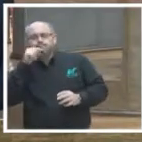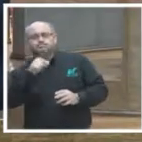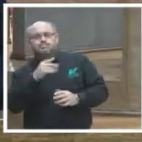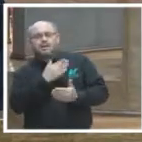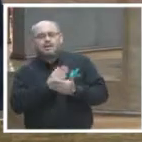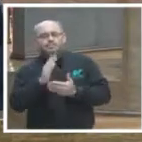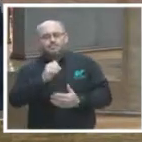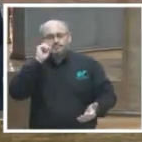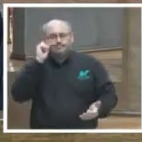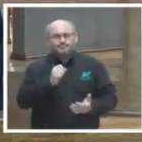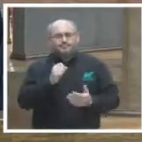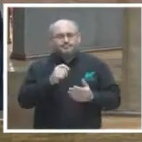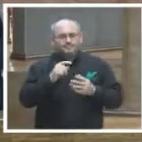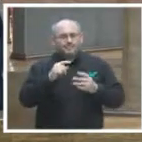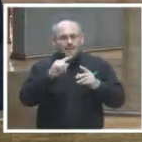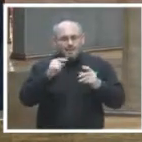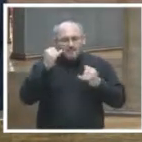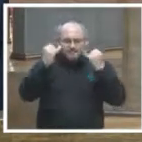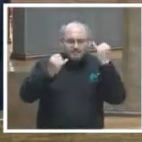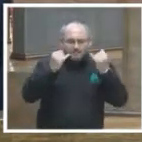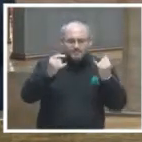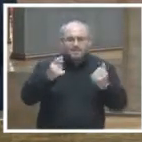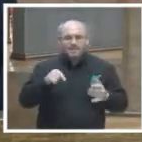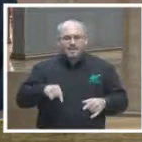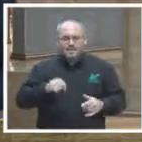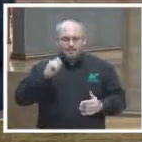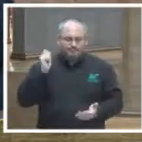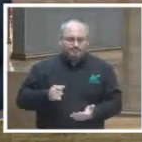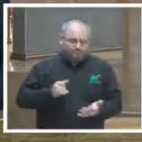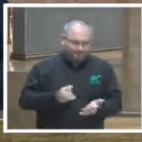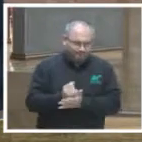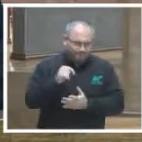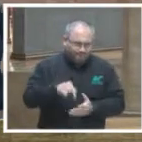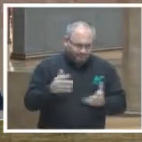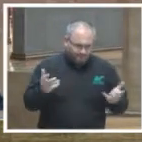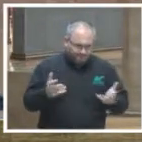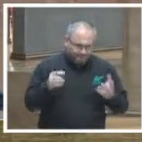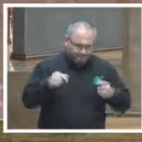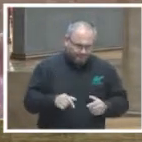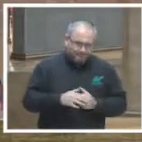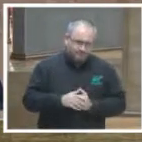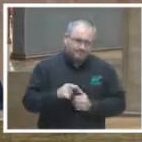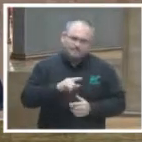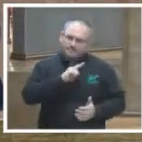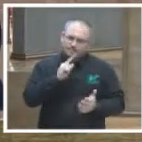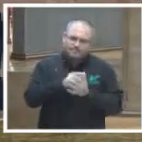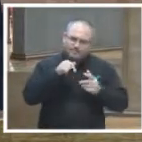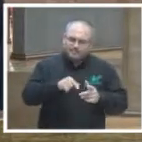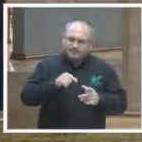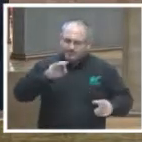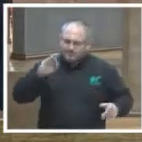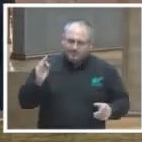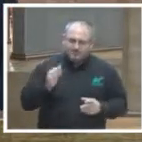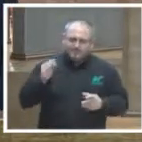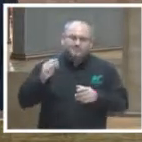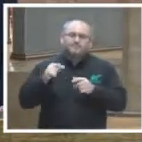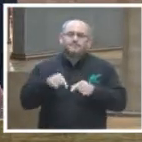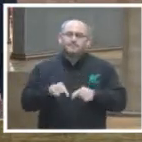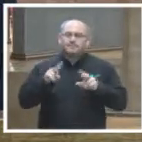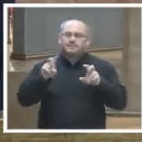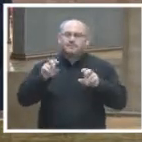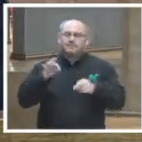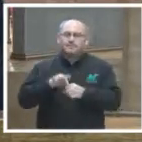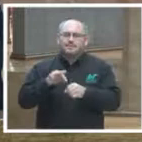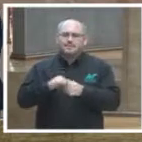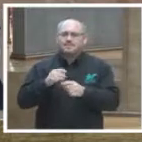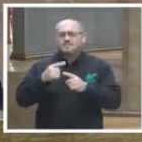sentencias tesis y jurisprudencias emanadas de este órgano jurisdiccional la legislación federal en materia electoral obras